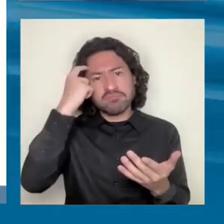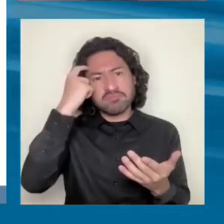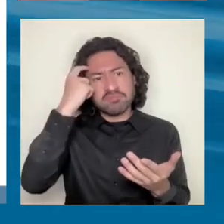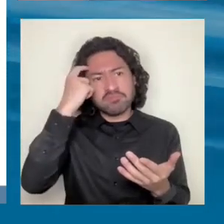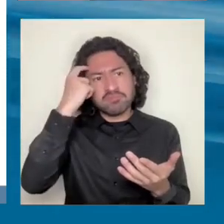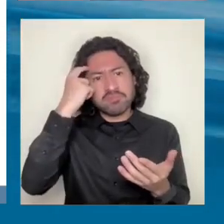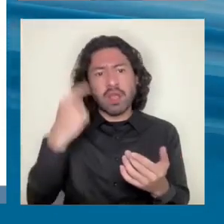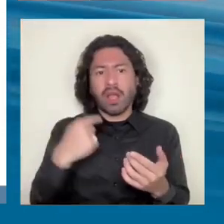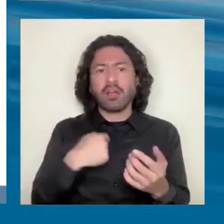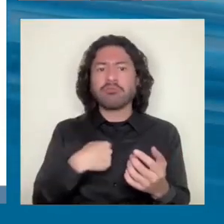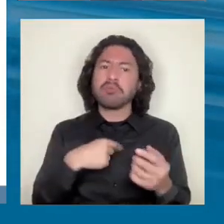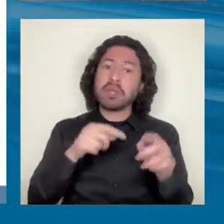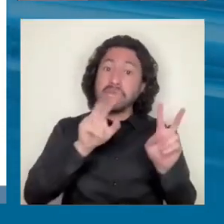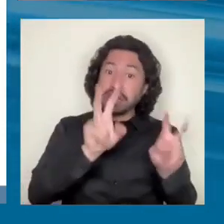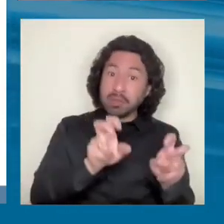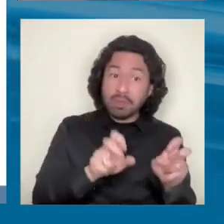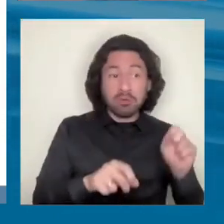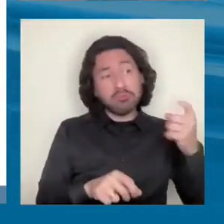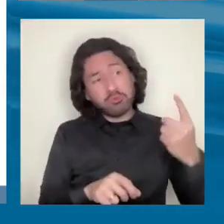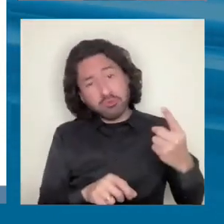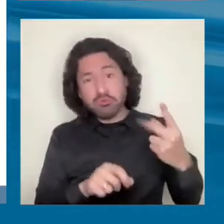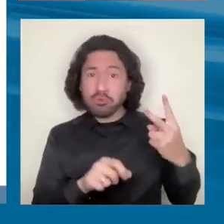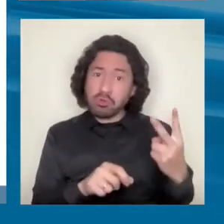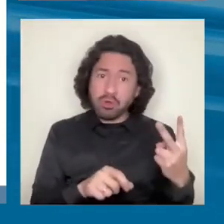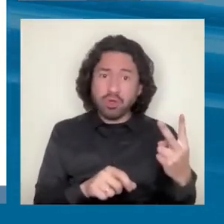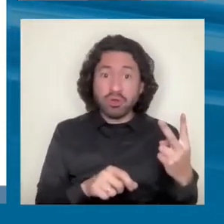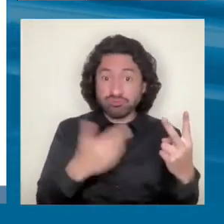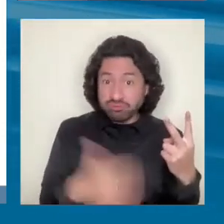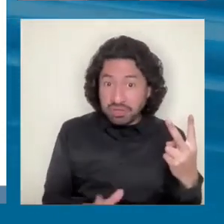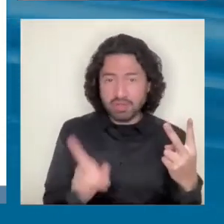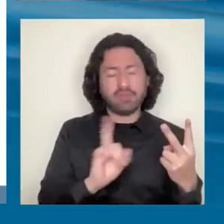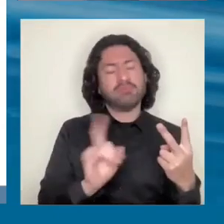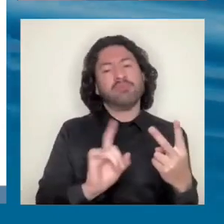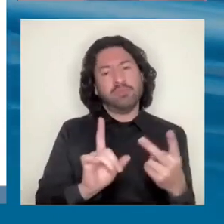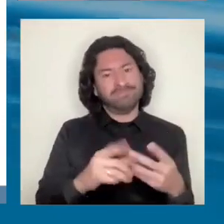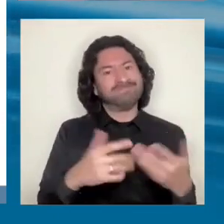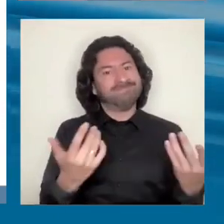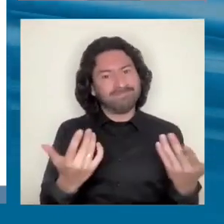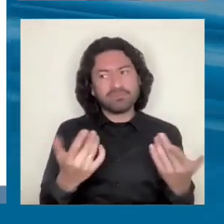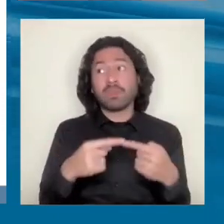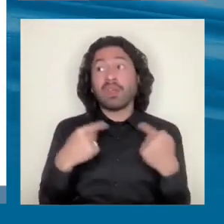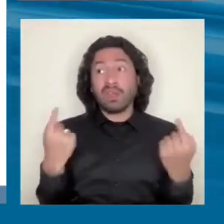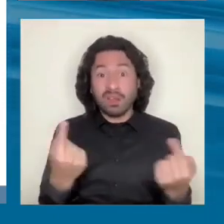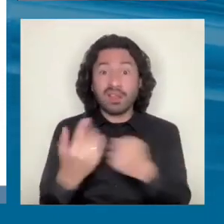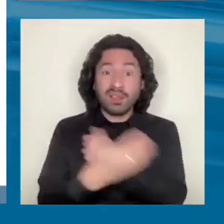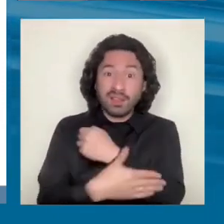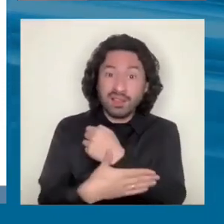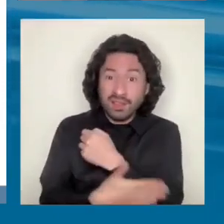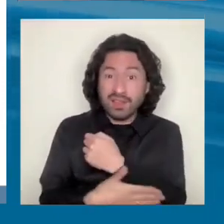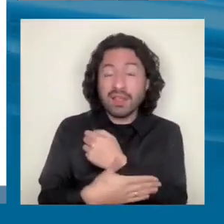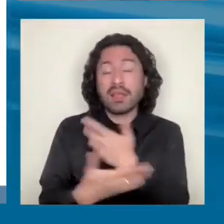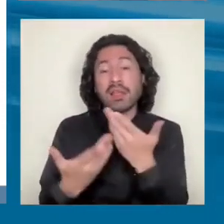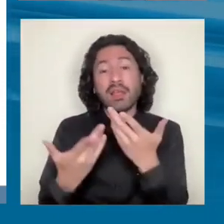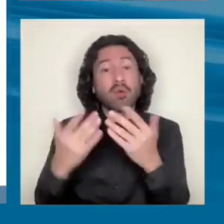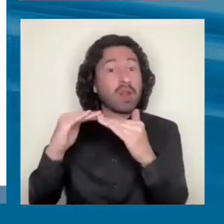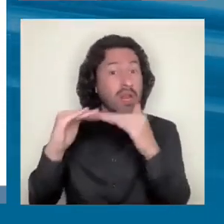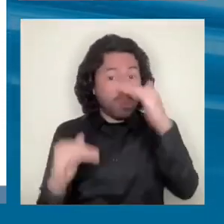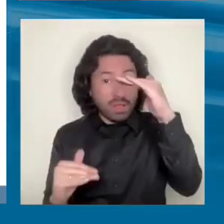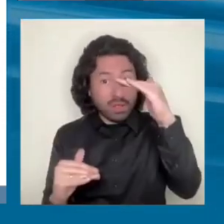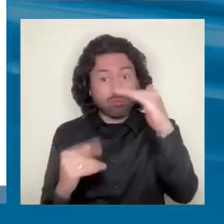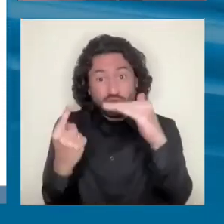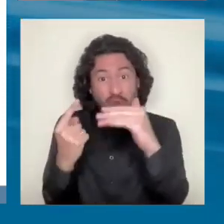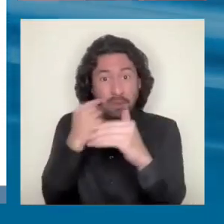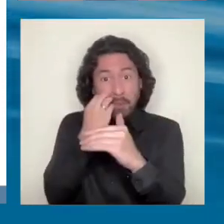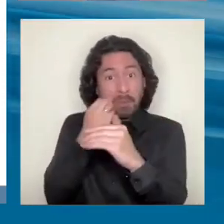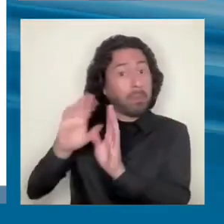dos de estos temas. Desafortunadamente, y si no, ya la desigualdad se hubiera reducido en muchos de nuestros países, la desigualdad no se reduce sola, es más, si